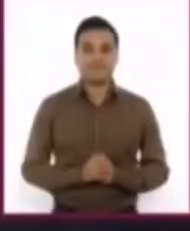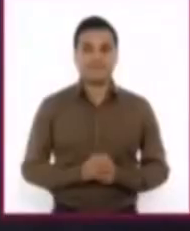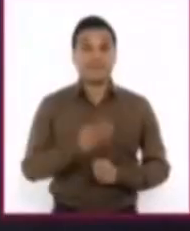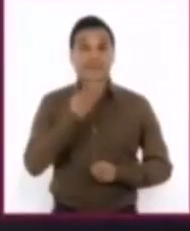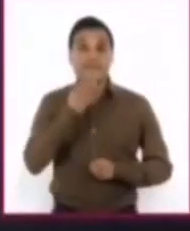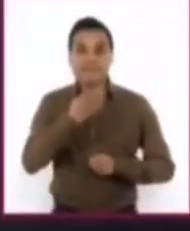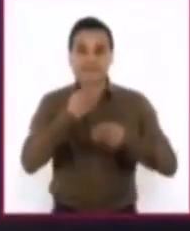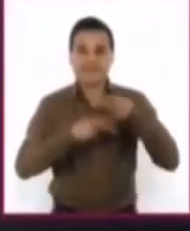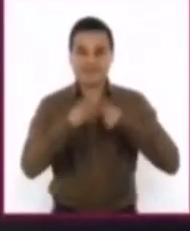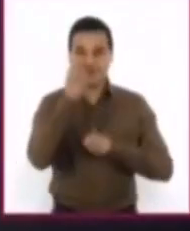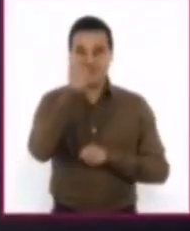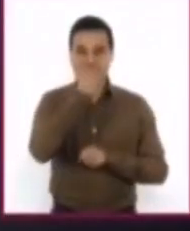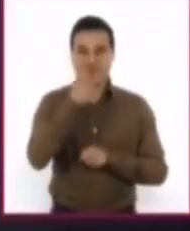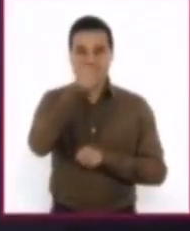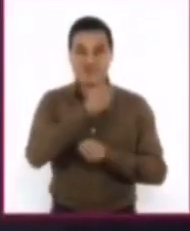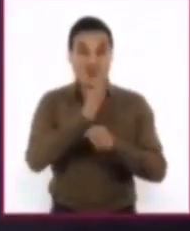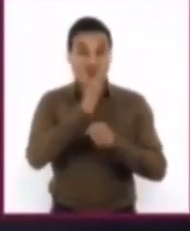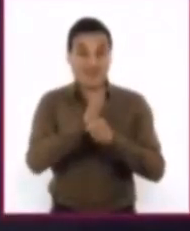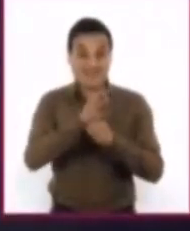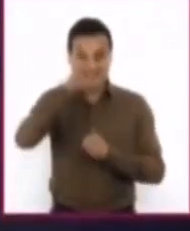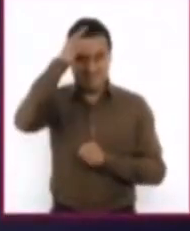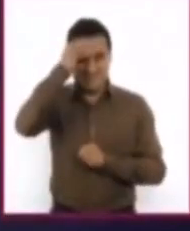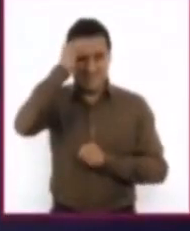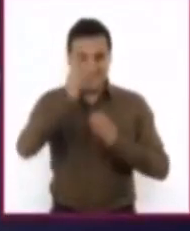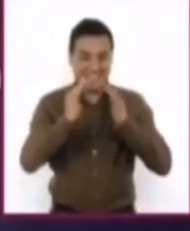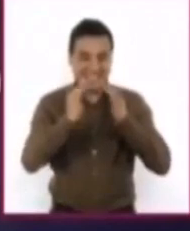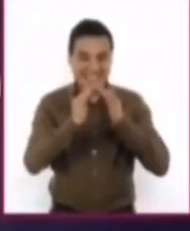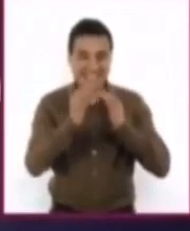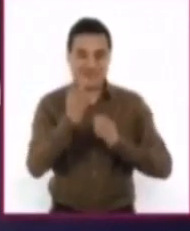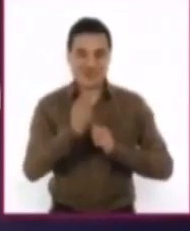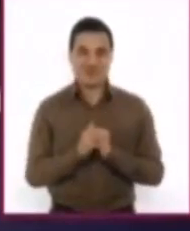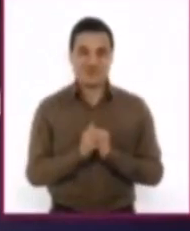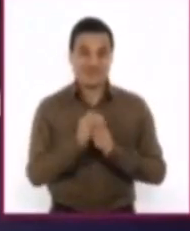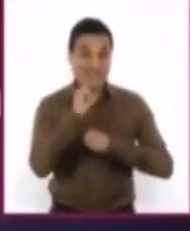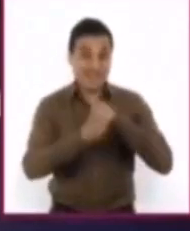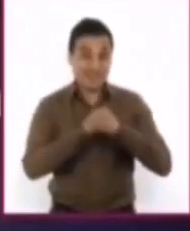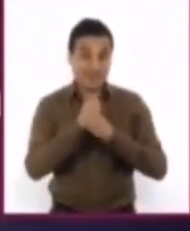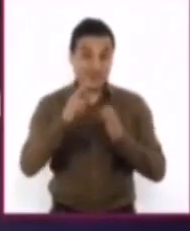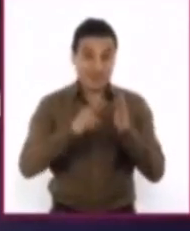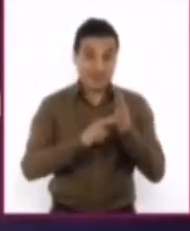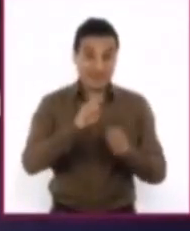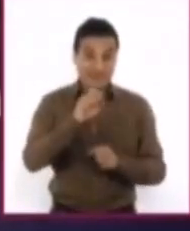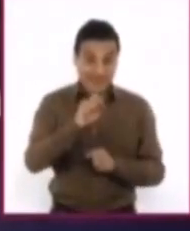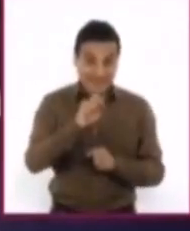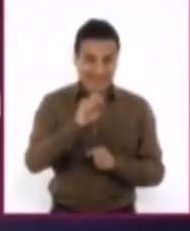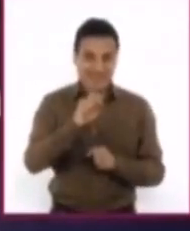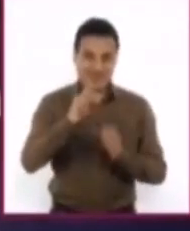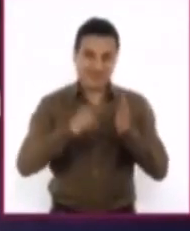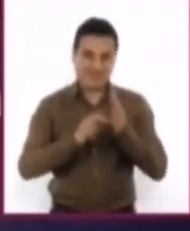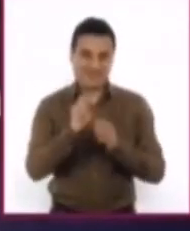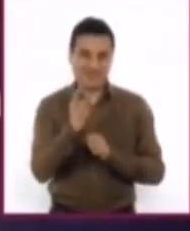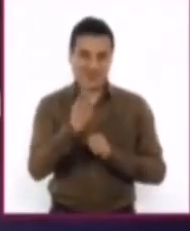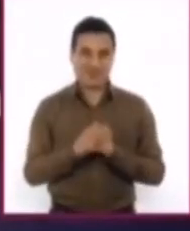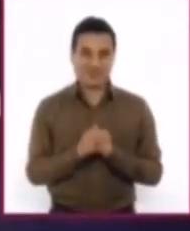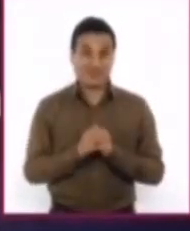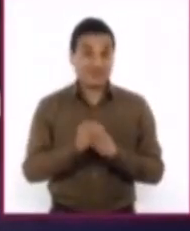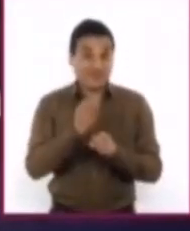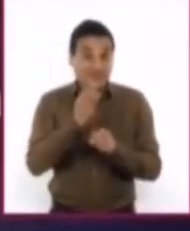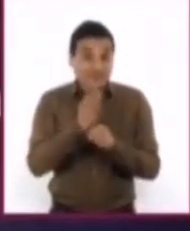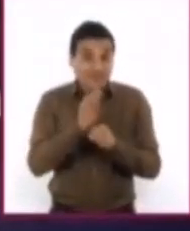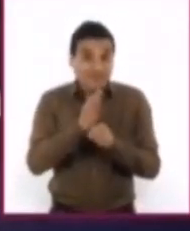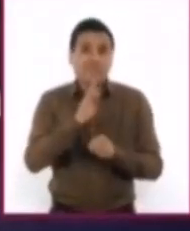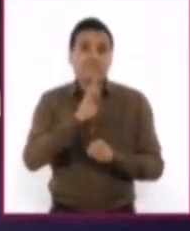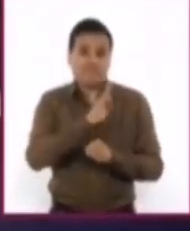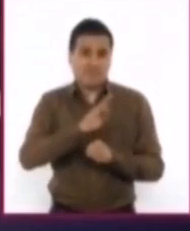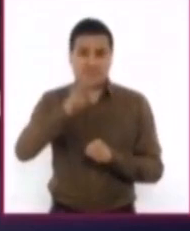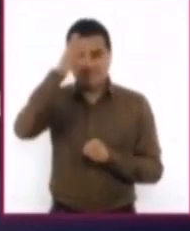Bienvenidos a Aprende en Casa 2, del ciclo escolar 2020-2021. Mediante esta estrategia seguirás aprendiendo